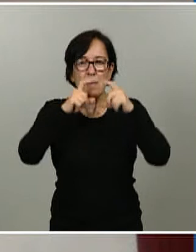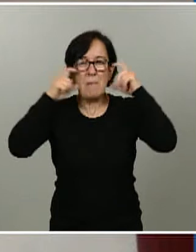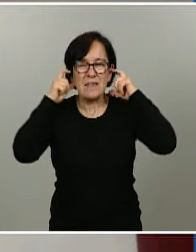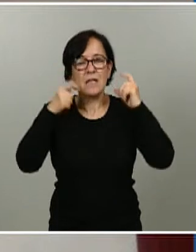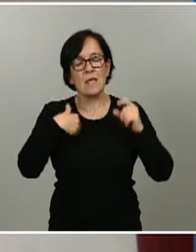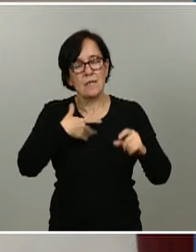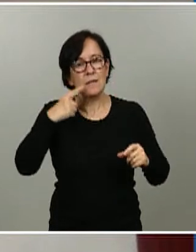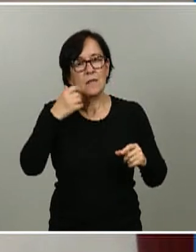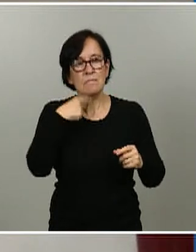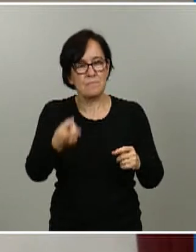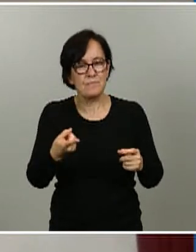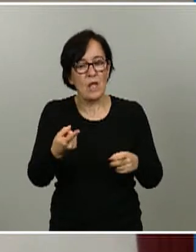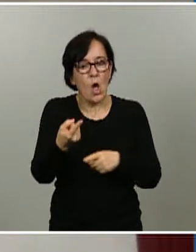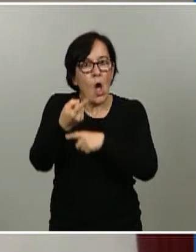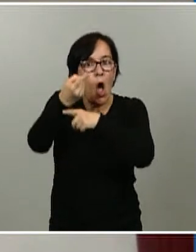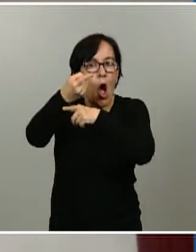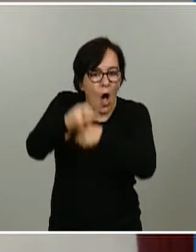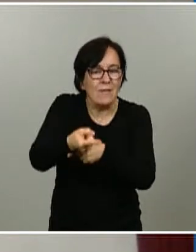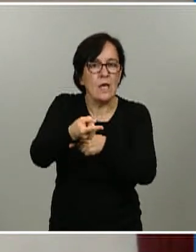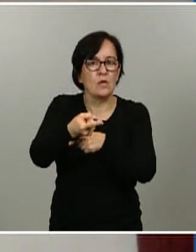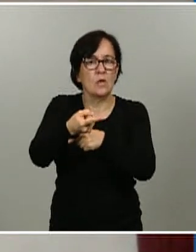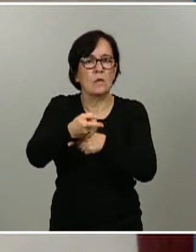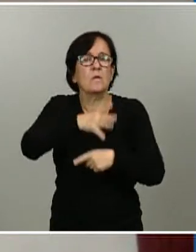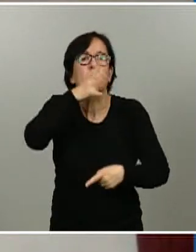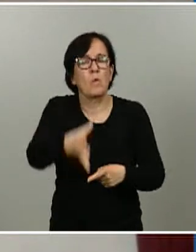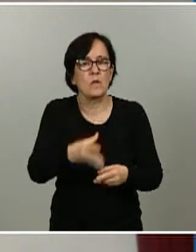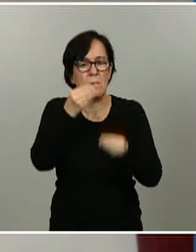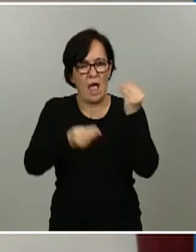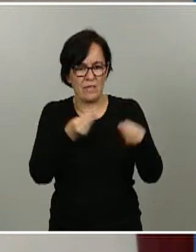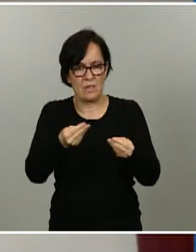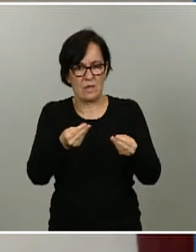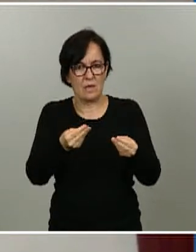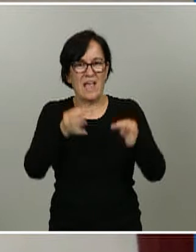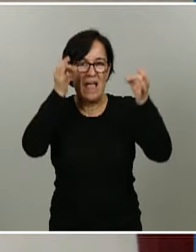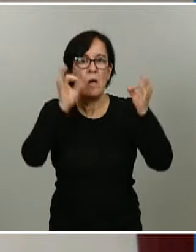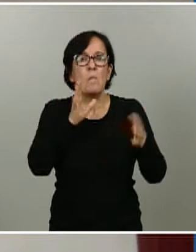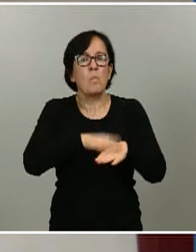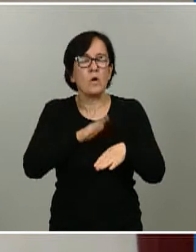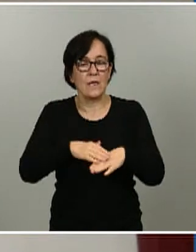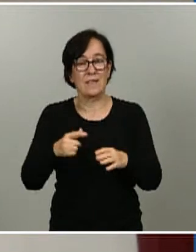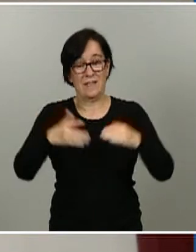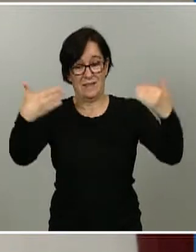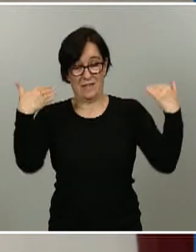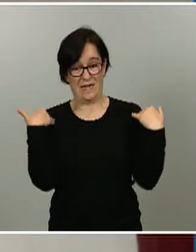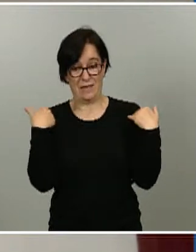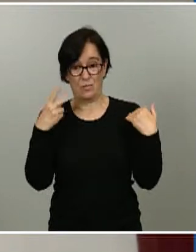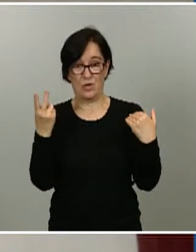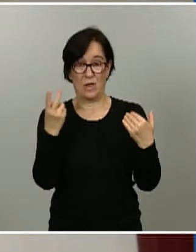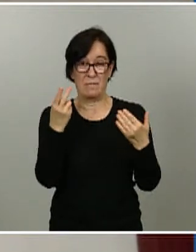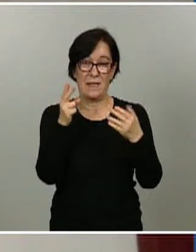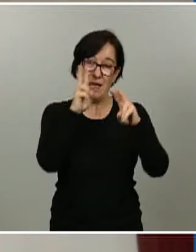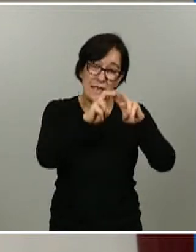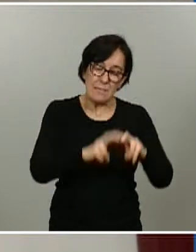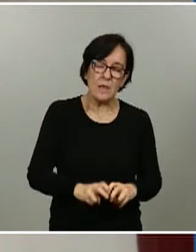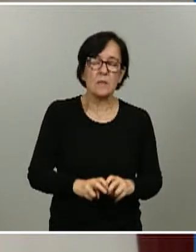decidido que sean obligatorias y qué motivo les lleva ahora a que sea así. Para los responsables del estudio, me gustaría saber qué tipo